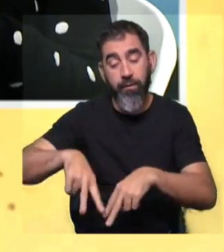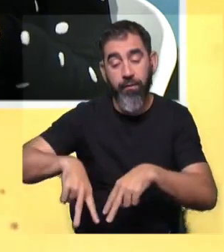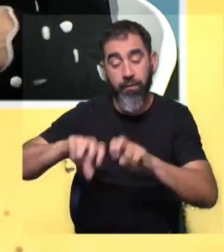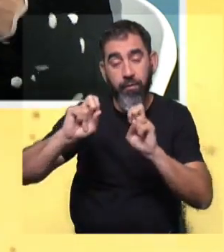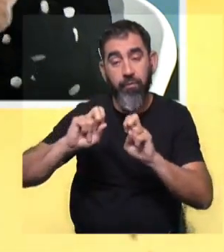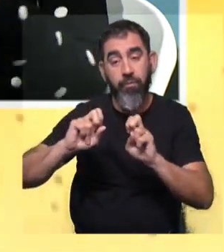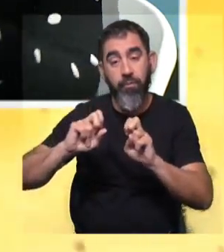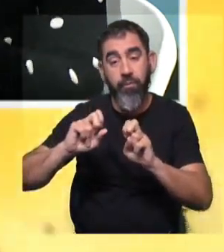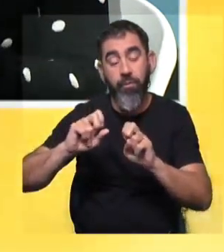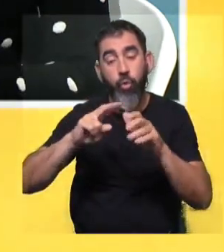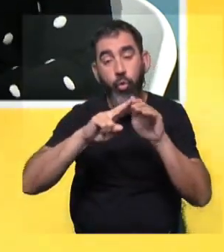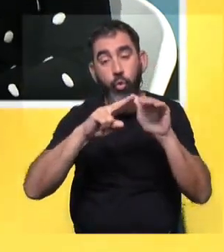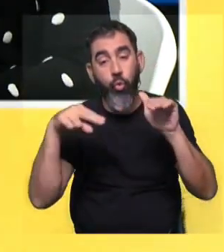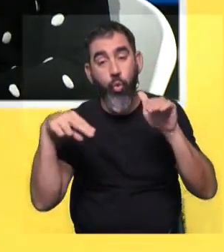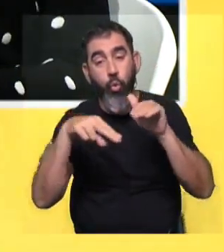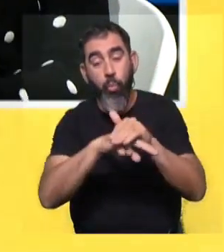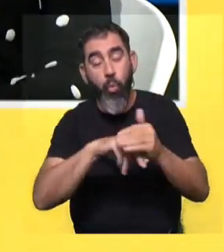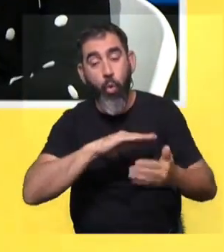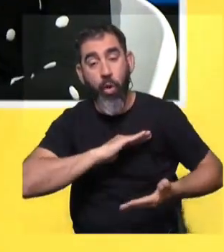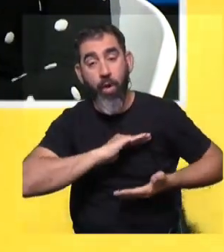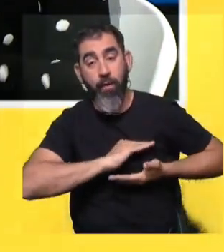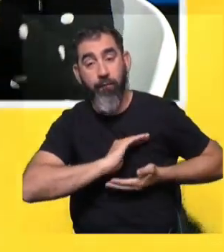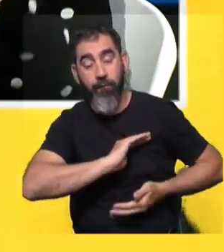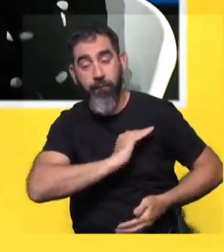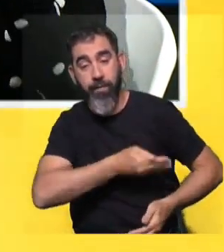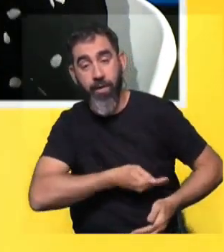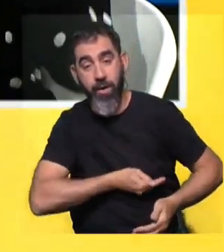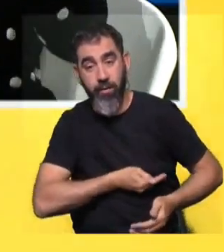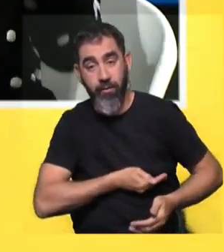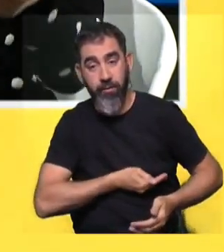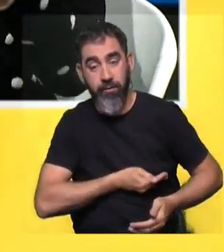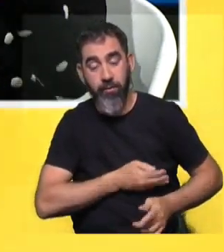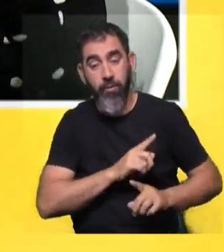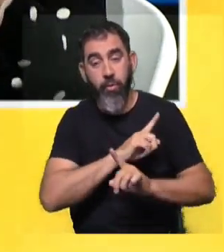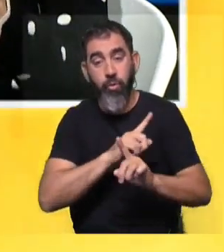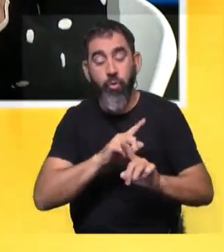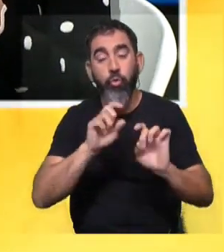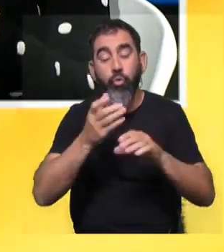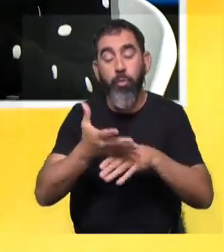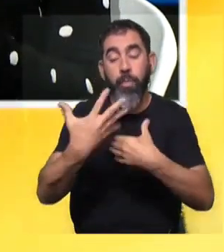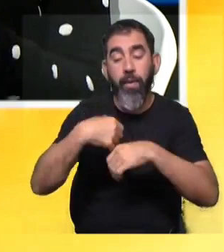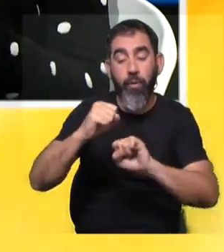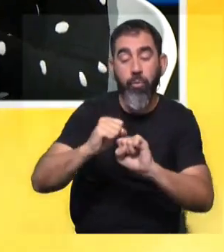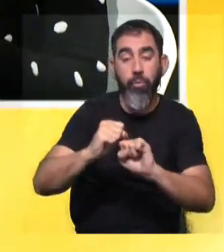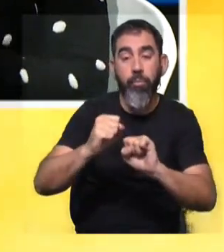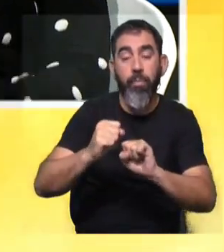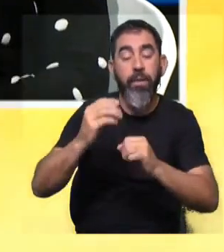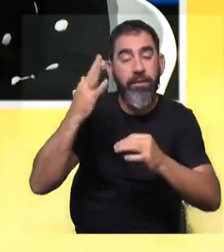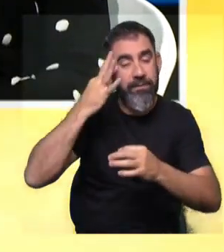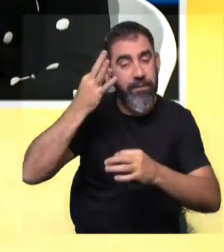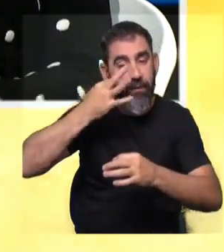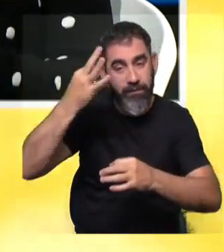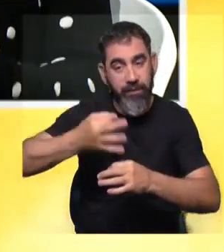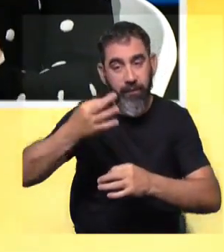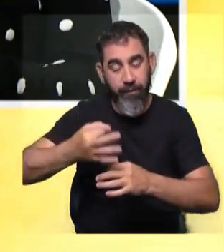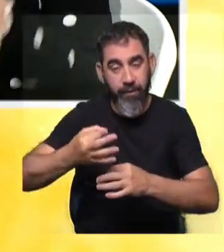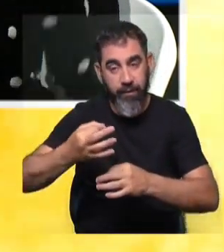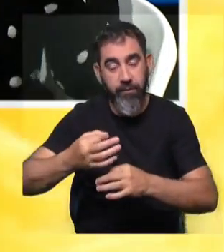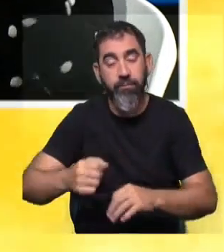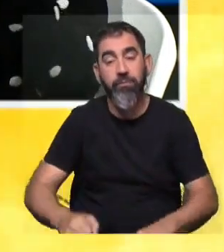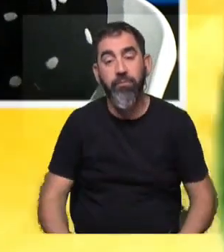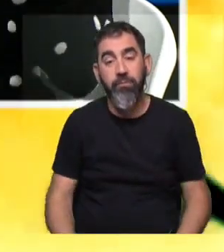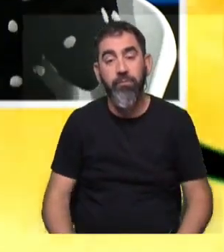con lo que es la tomografía MAMO dedicada, o sea que ya no es para screening, sino que más bien para diagnóstico diferencial. Y